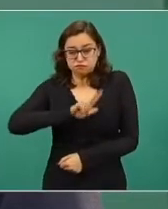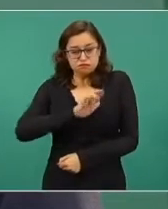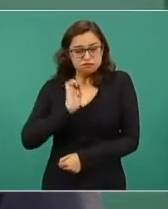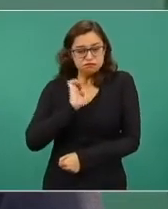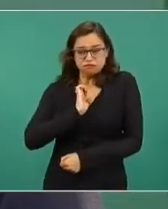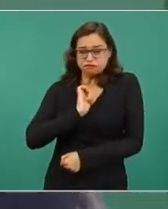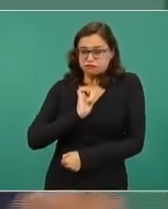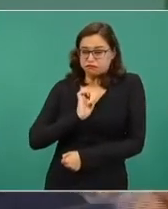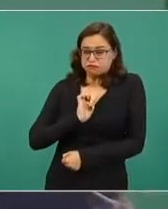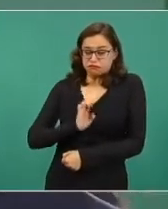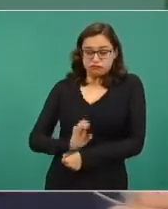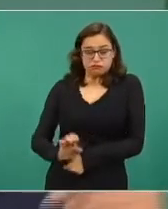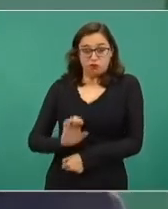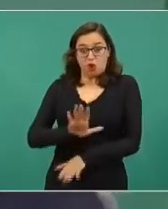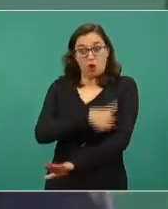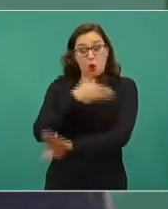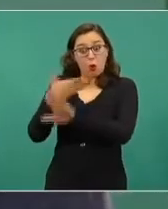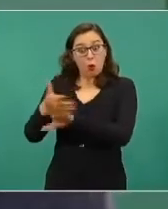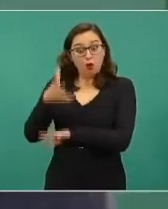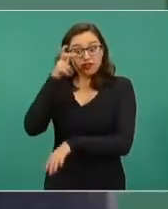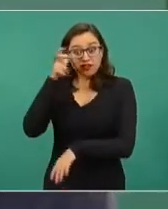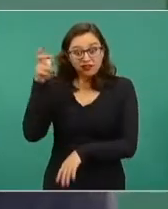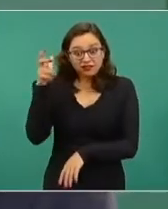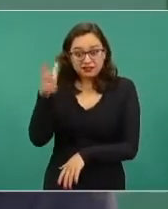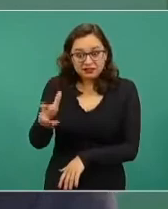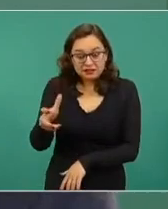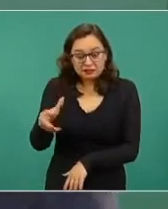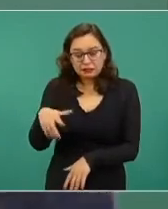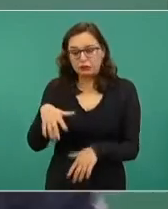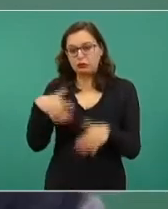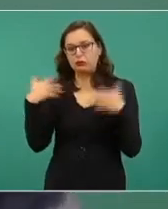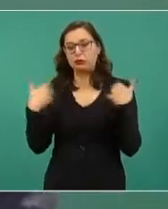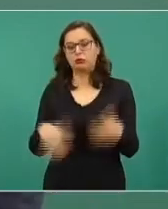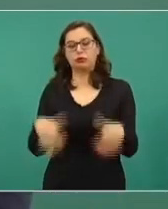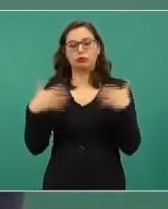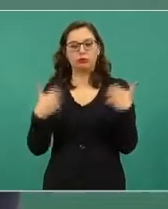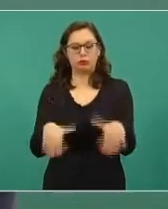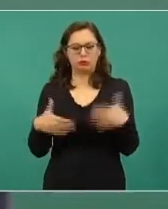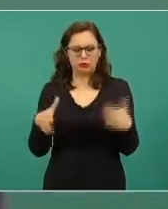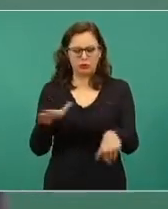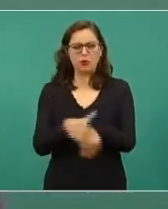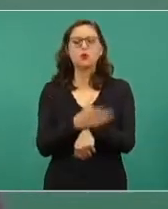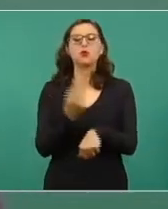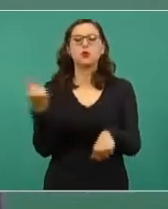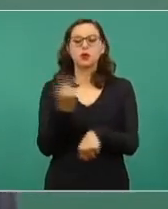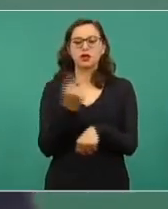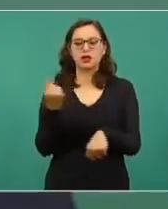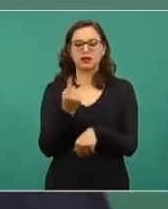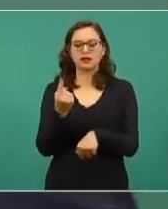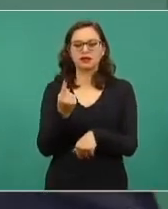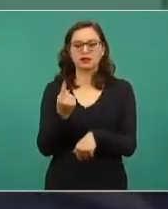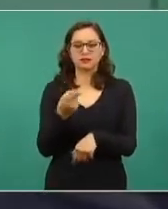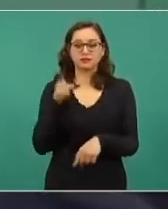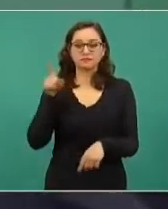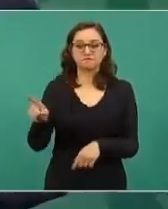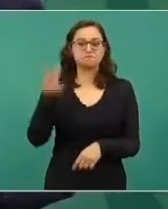a Hidalgo por haber planteado